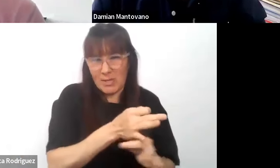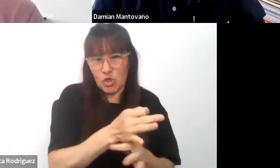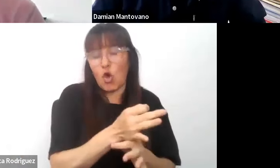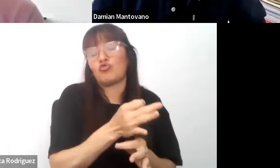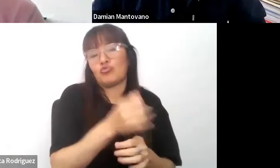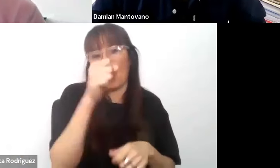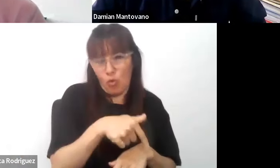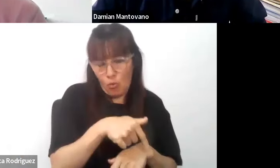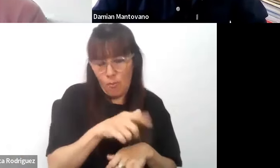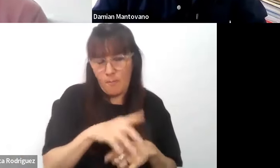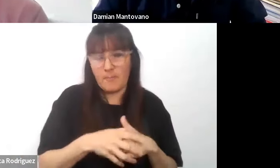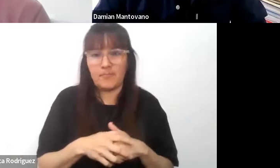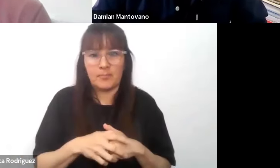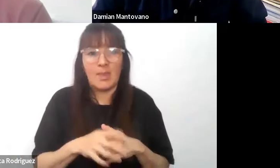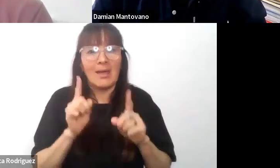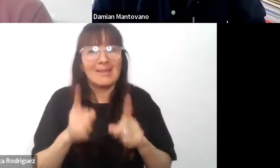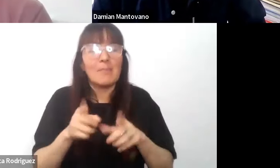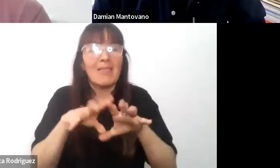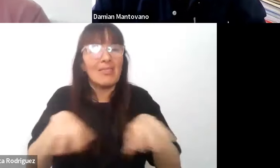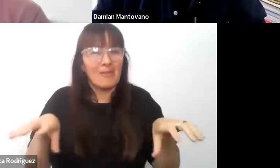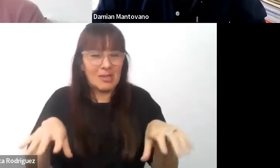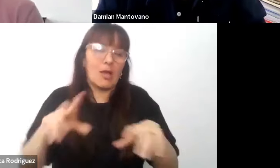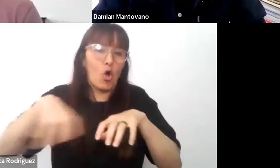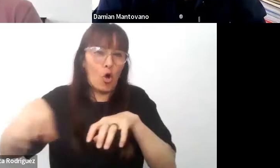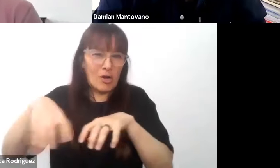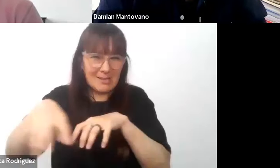y los mismos tienen que estar divididos en estas orientaciones